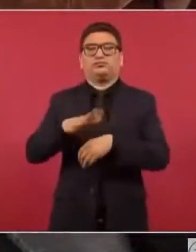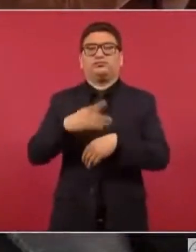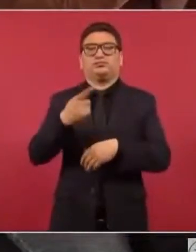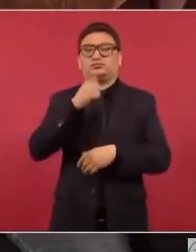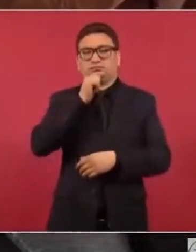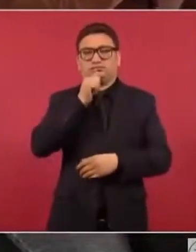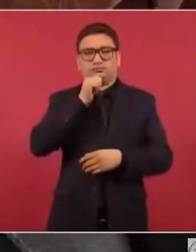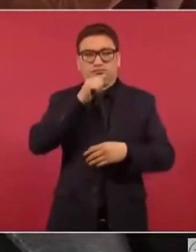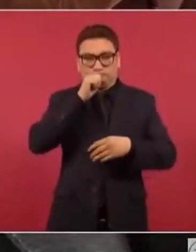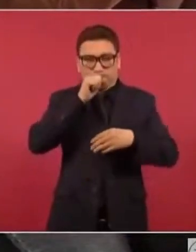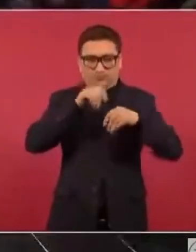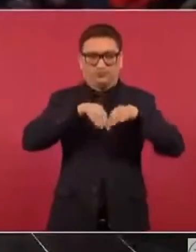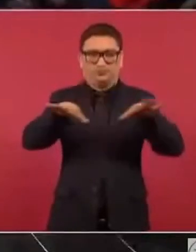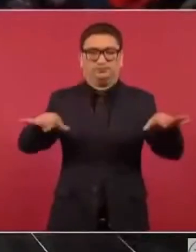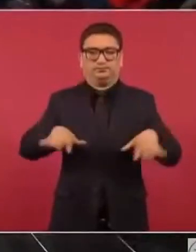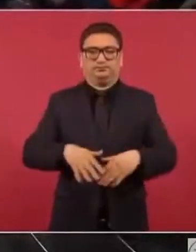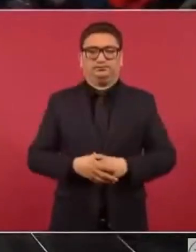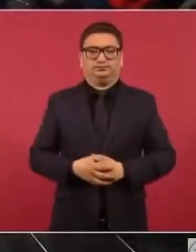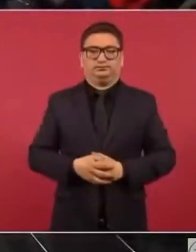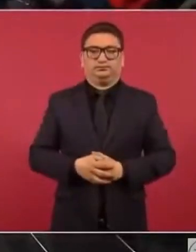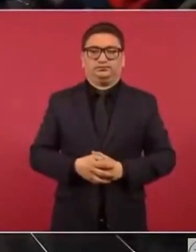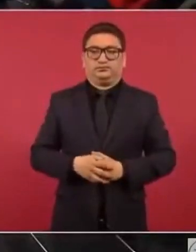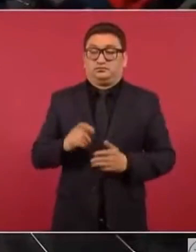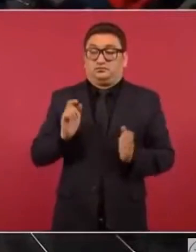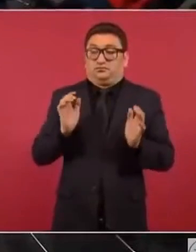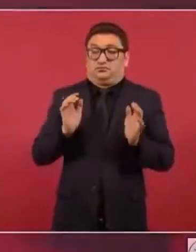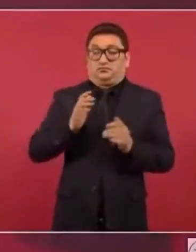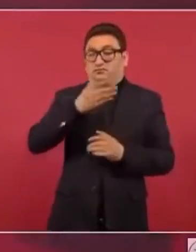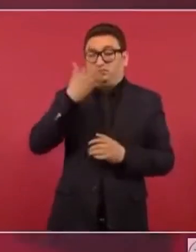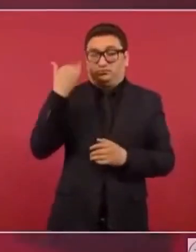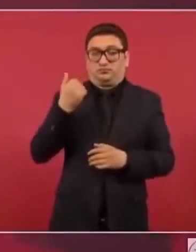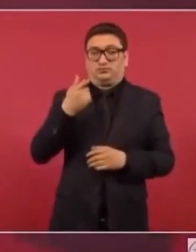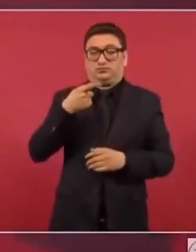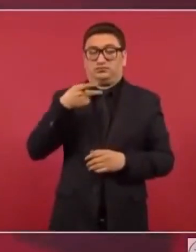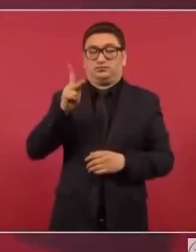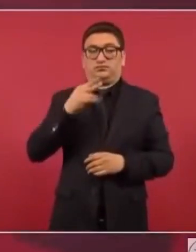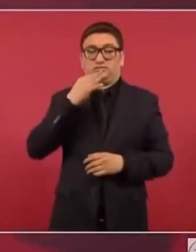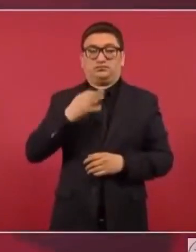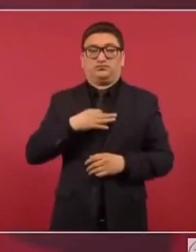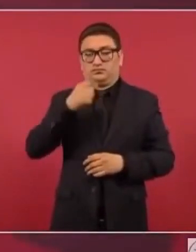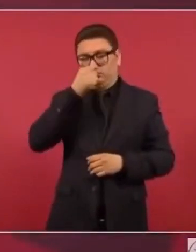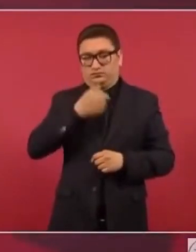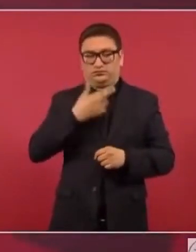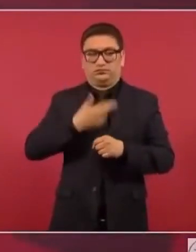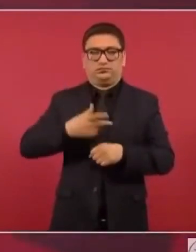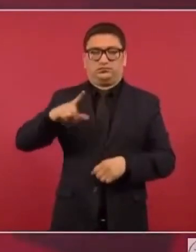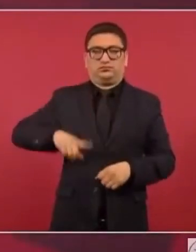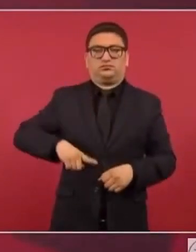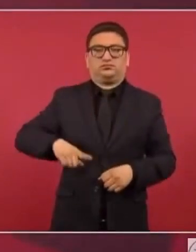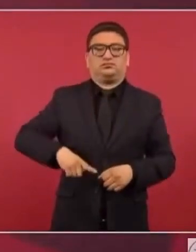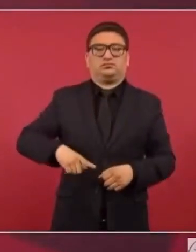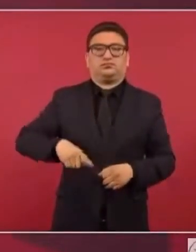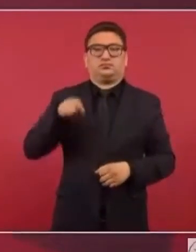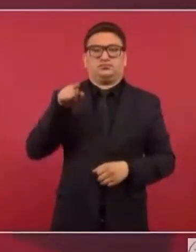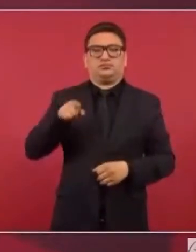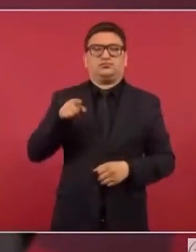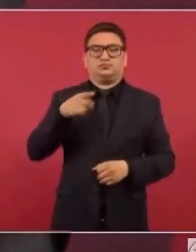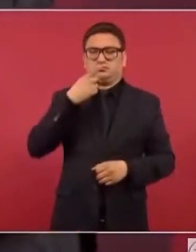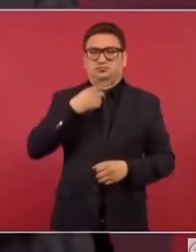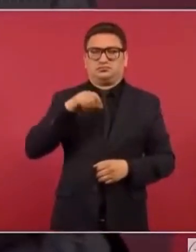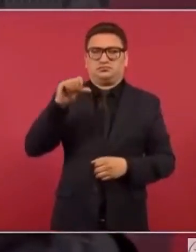qué todavía no la publican? Pues no sé, pero me informó el secretario de Gobernación que hoy,